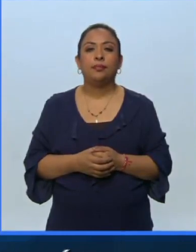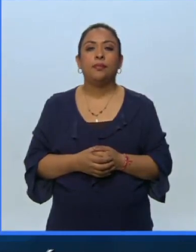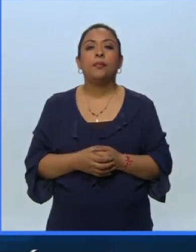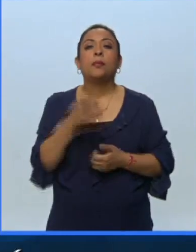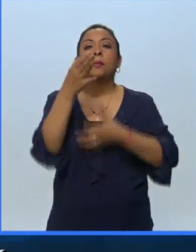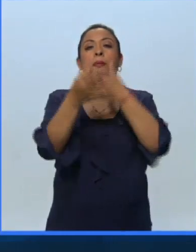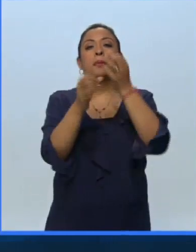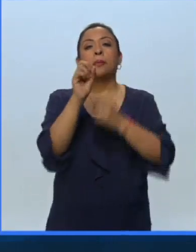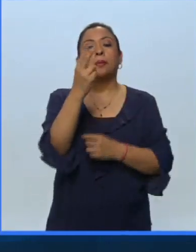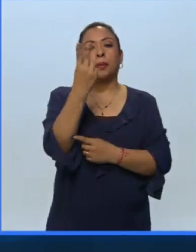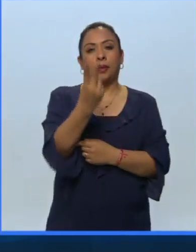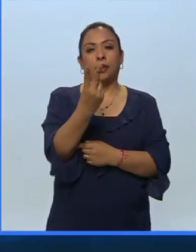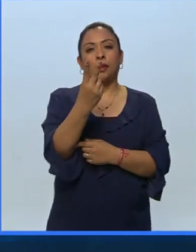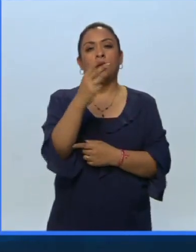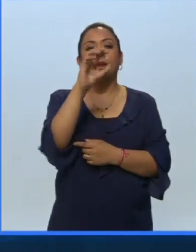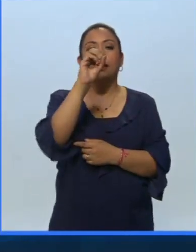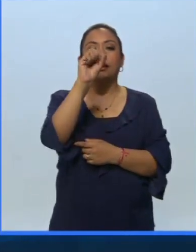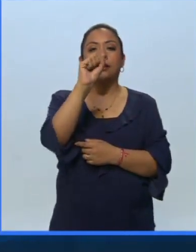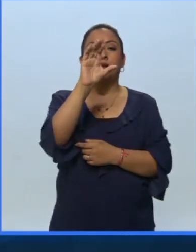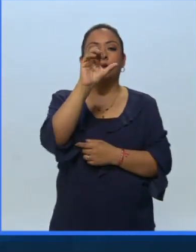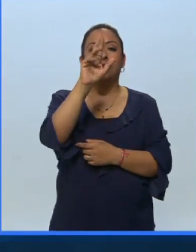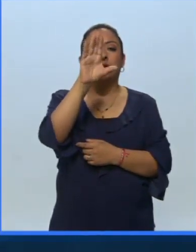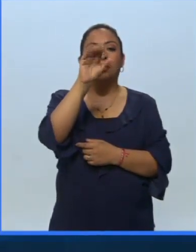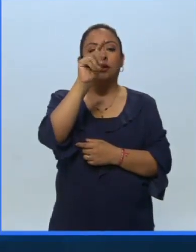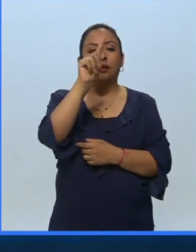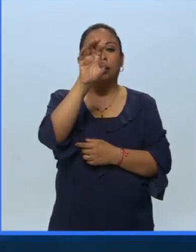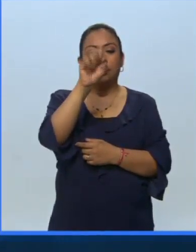Noticias 22, Oscar Cortés